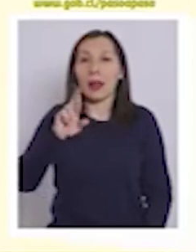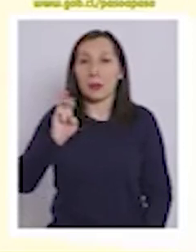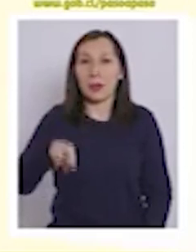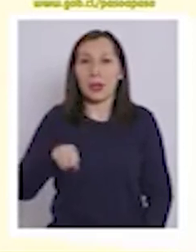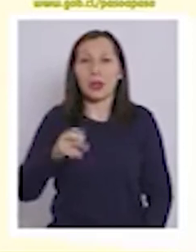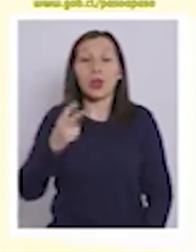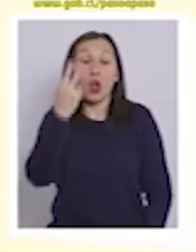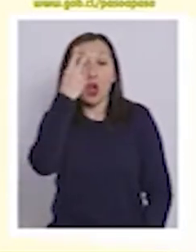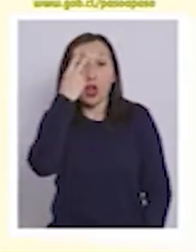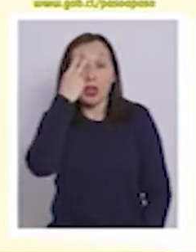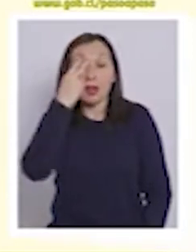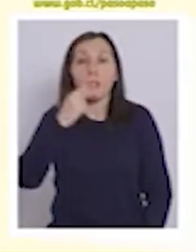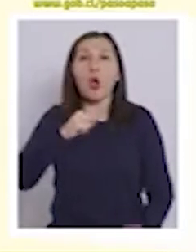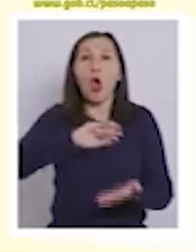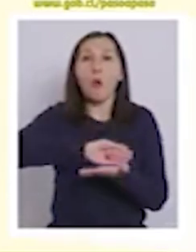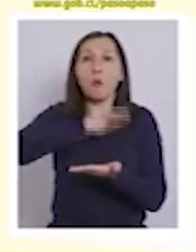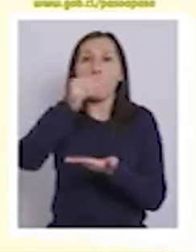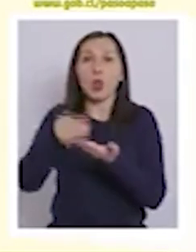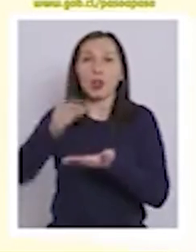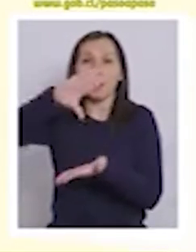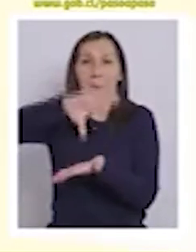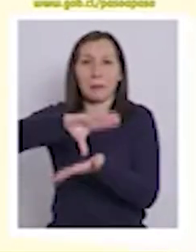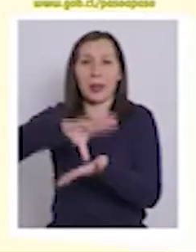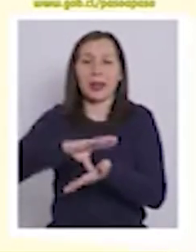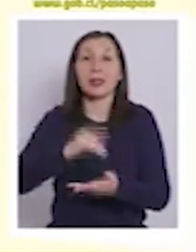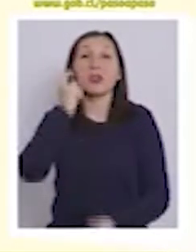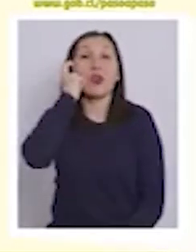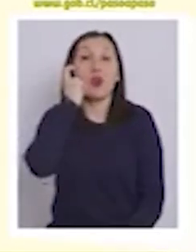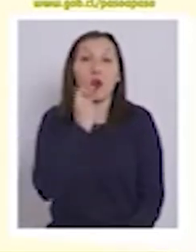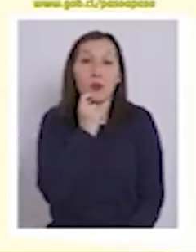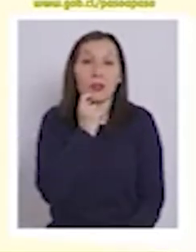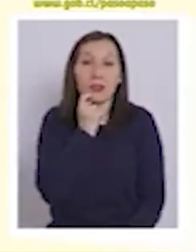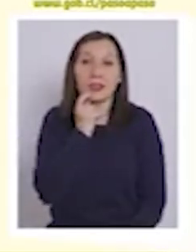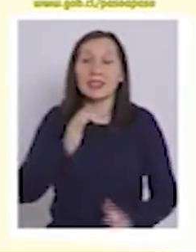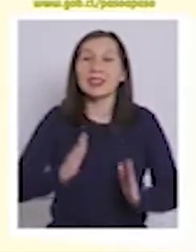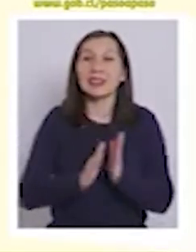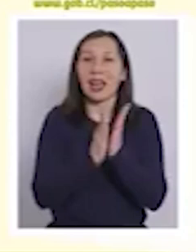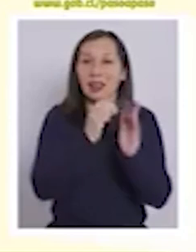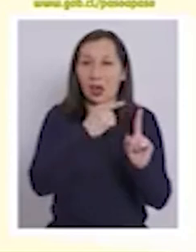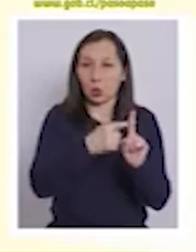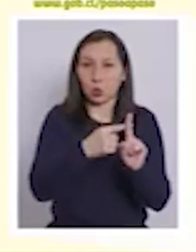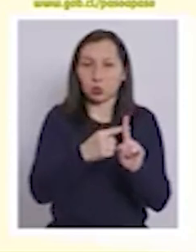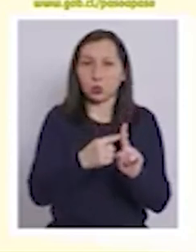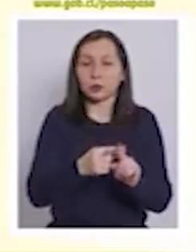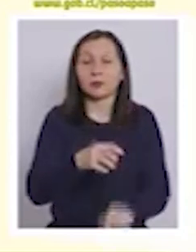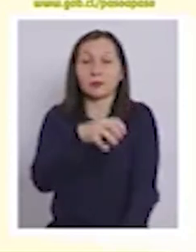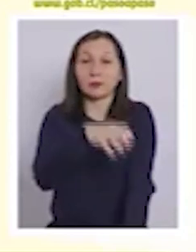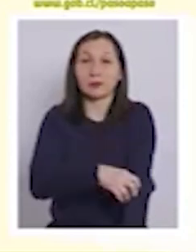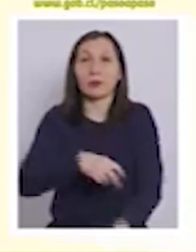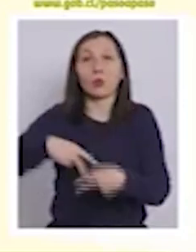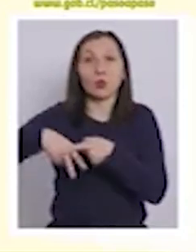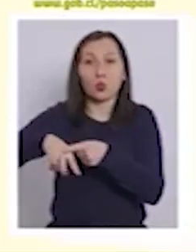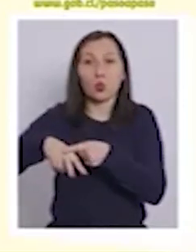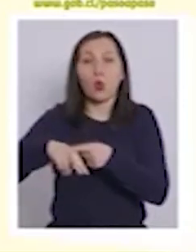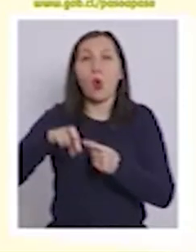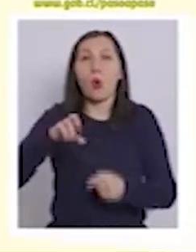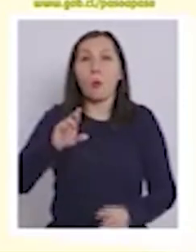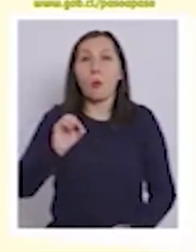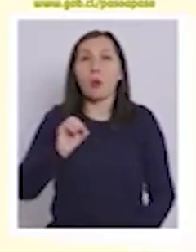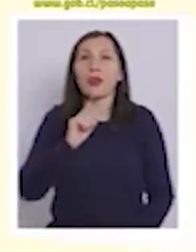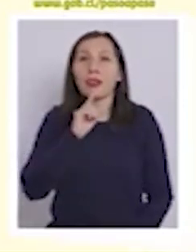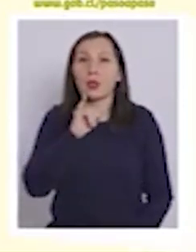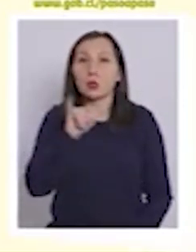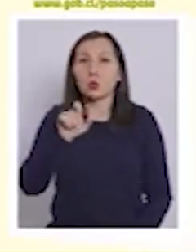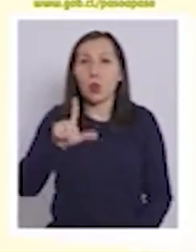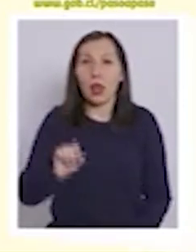de Coquimbo, Montepatria. En la región de O'Higgins, Santa Cruz. En la región de Ñuble, Portezuelo.